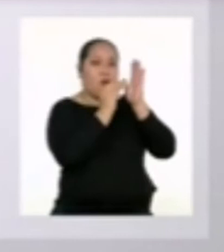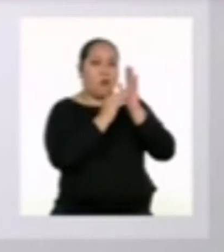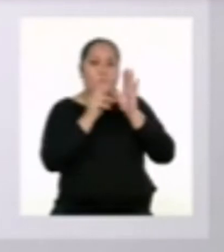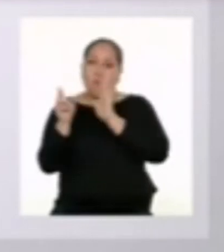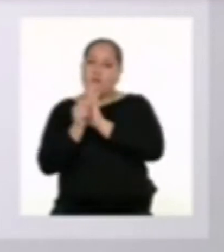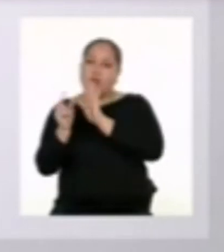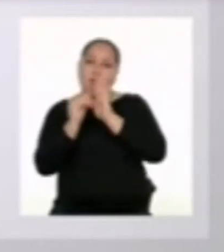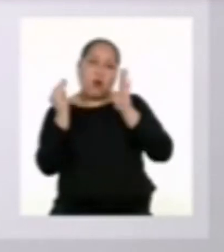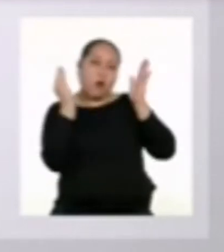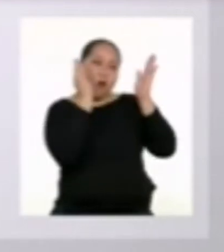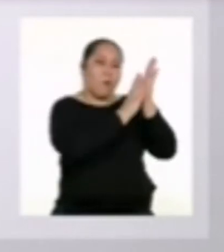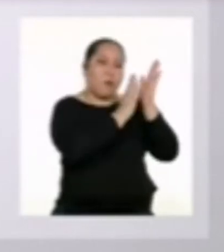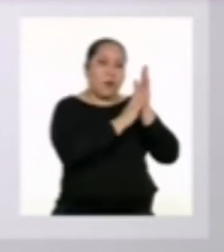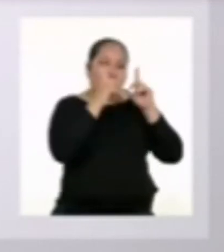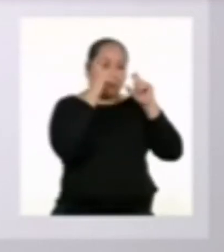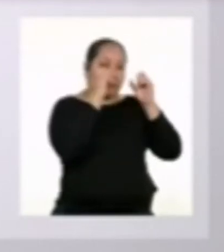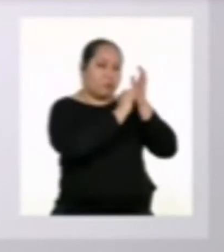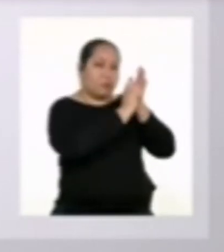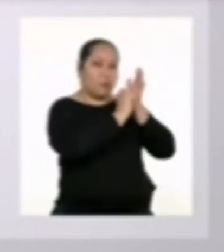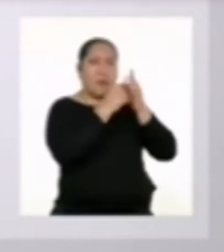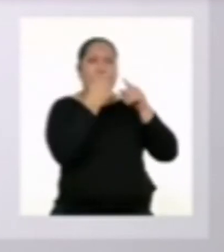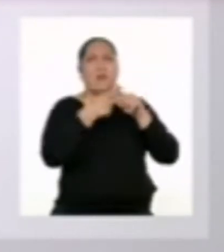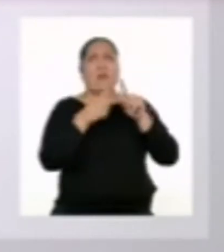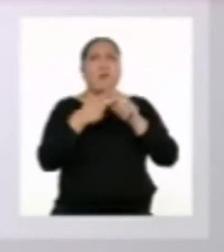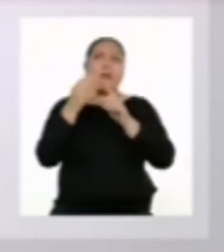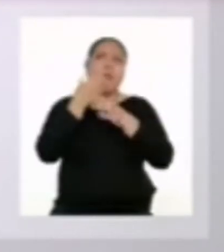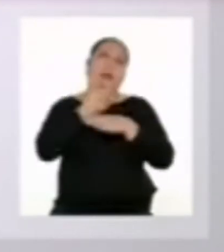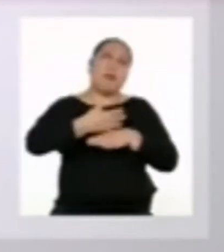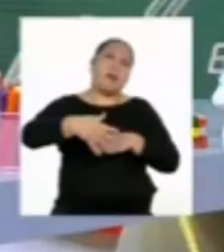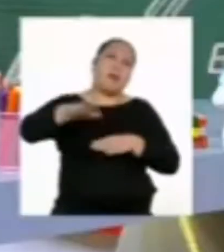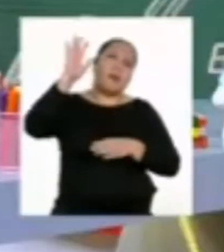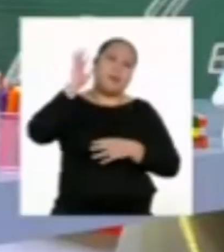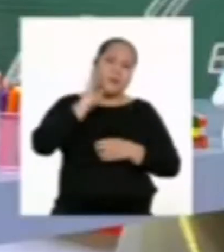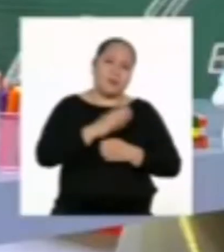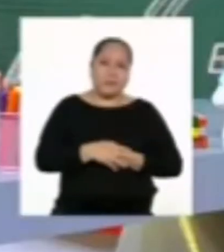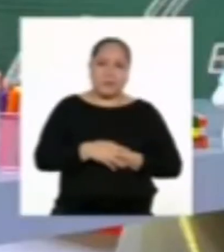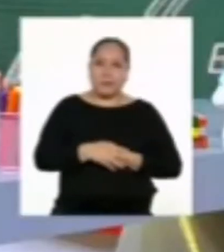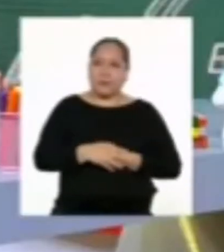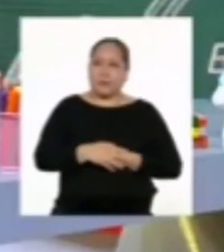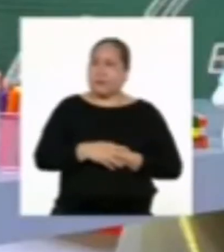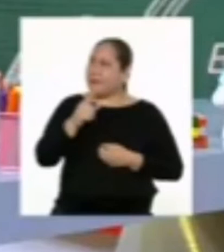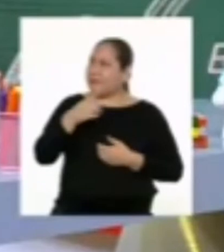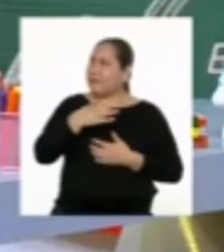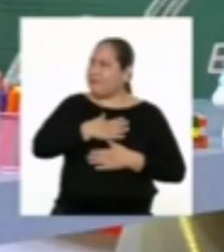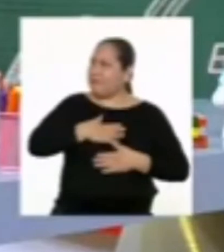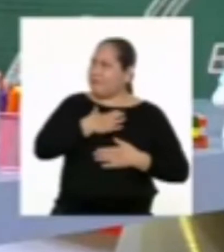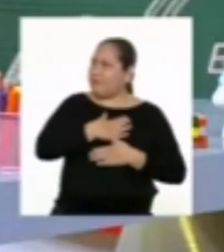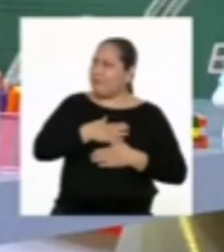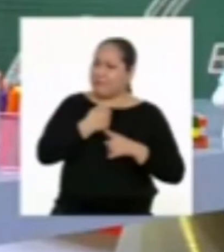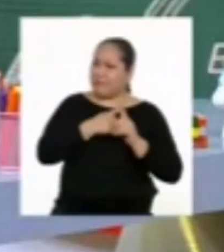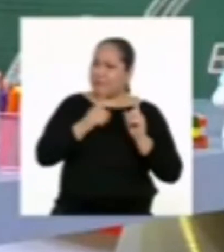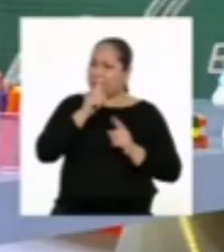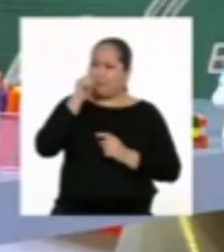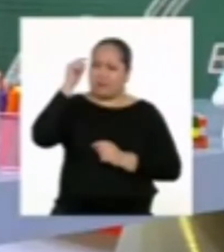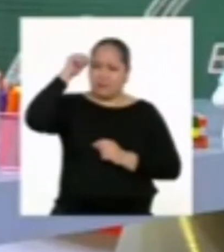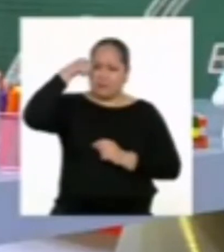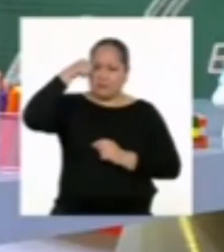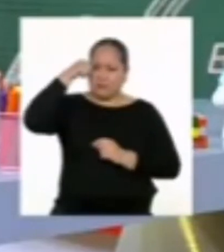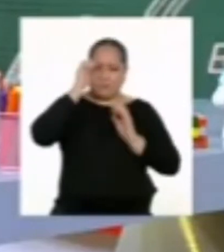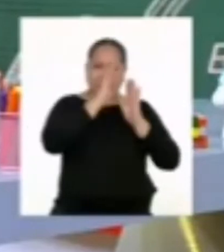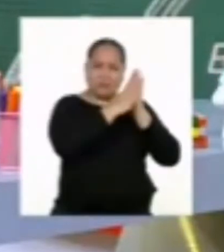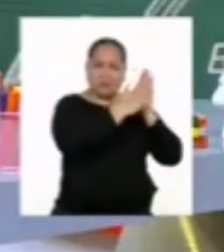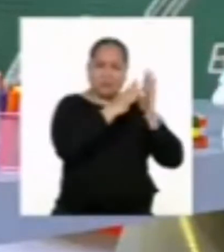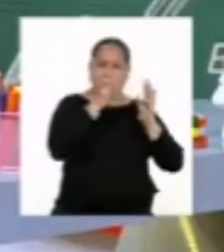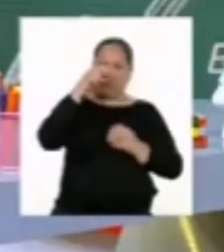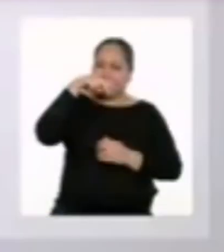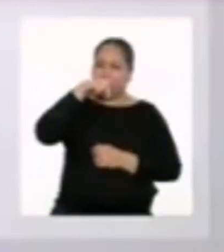fotocopias, impresiones y un largo etcétera. Suena muy entretenido, pero no recuerdo haber visto un